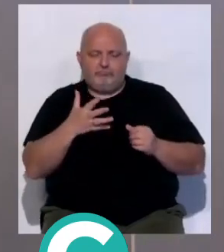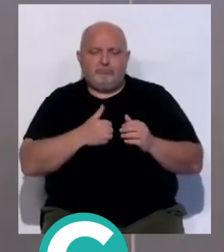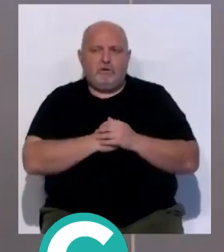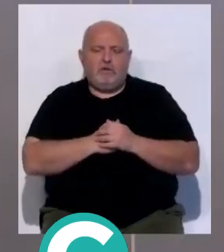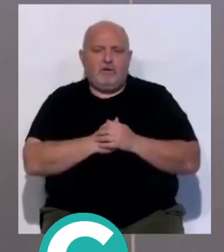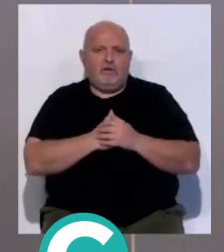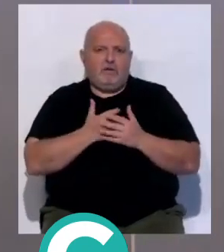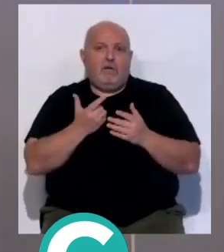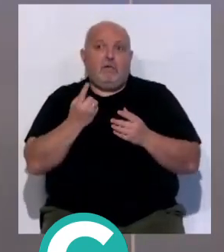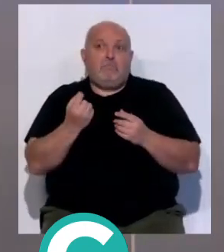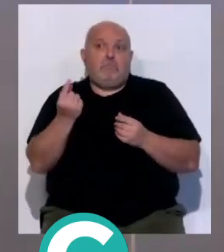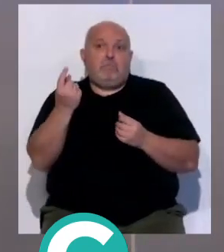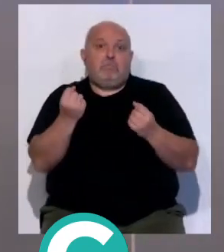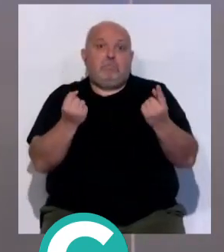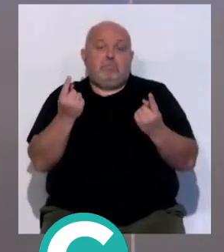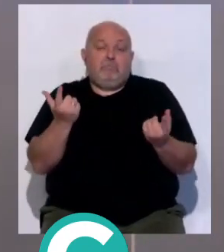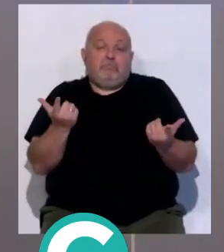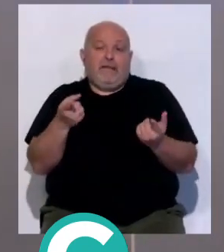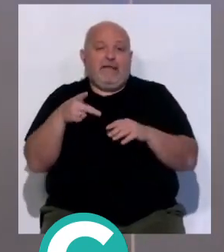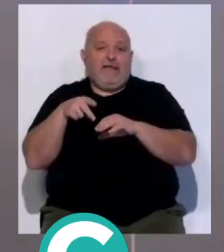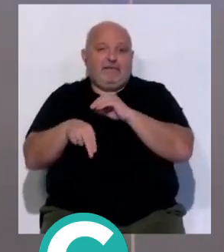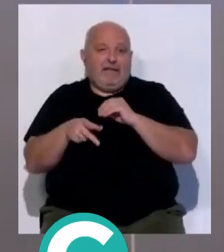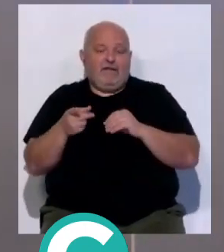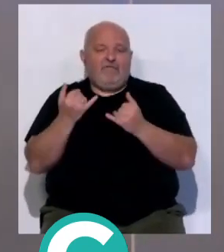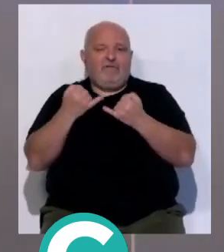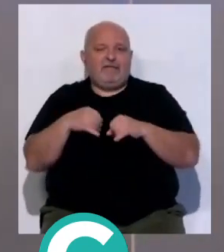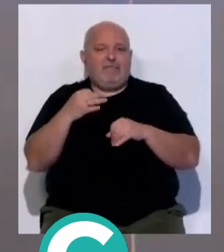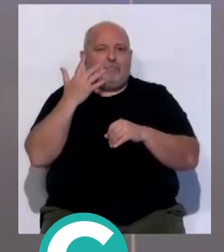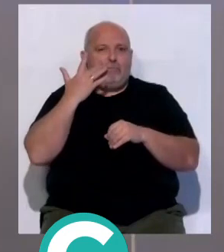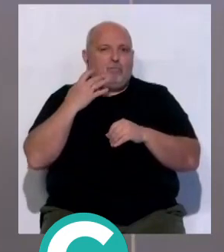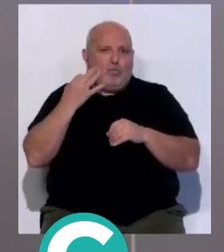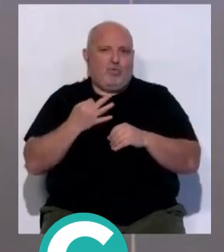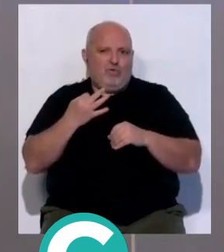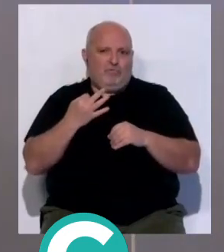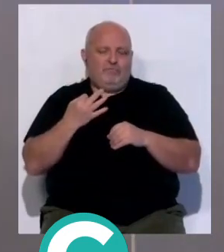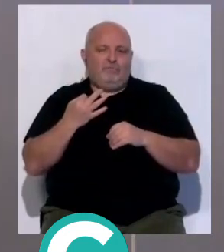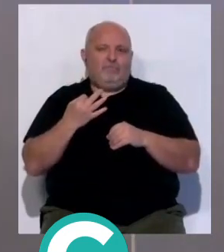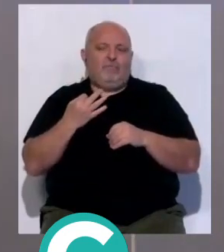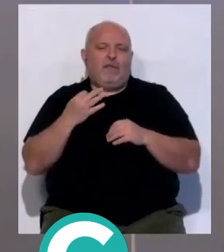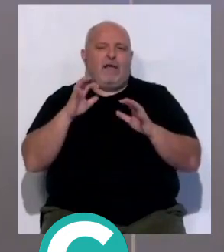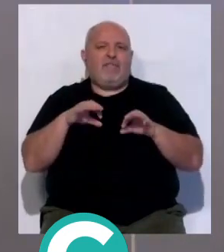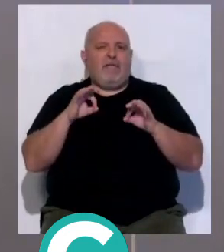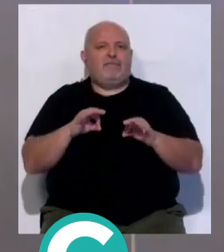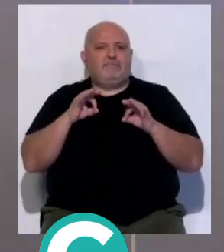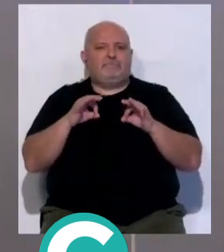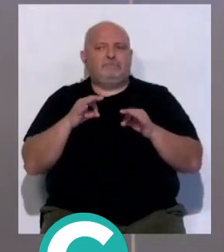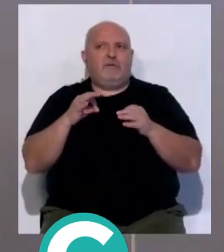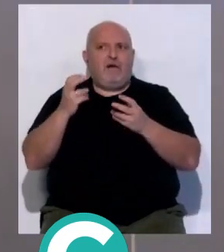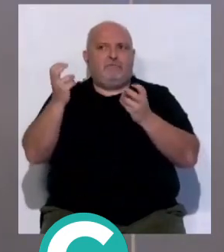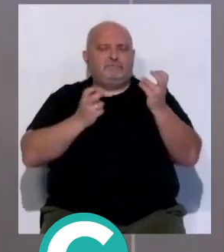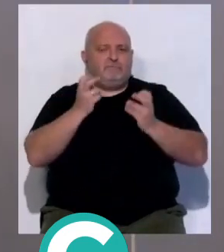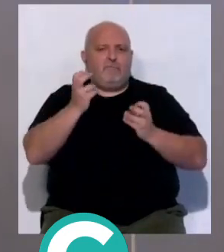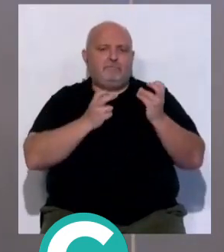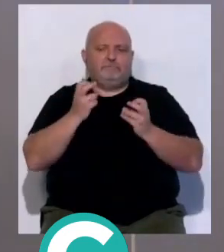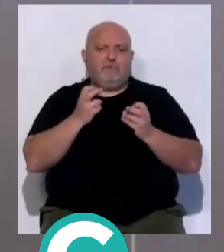totalmente aislado. Y de eso se pretende, de que haya una fiesta del deporte, que Cádiz siempre ha recibido a los